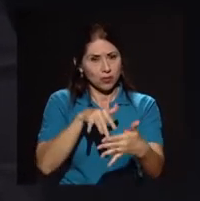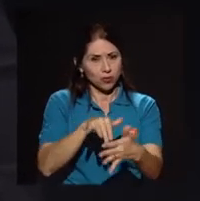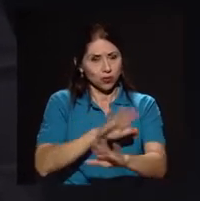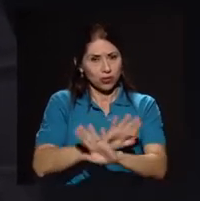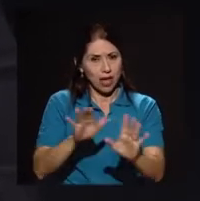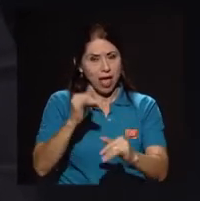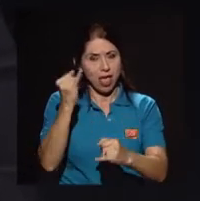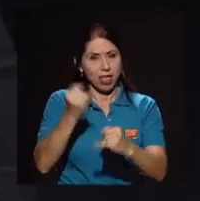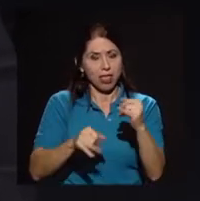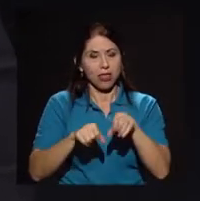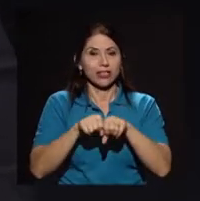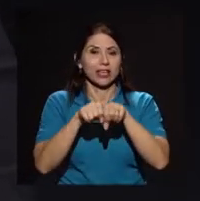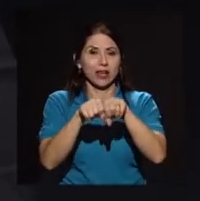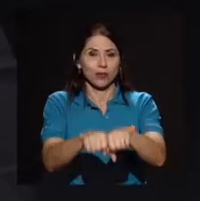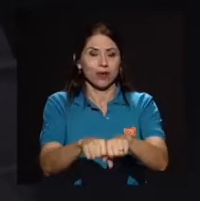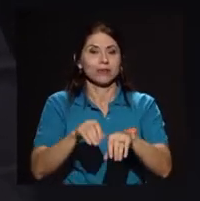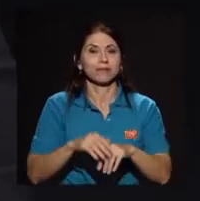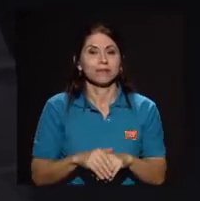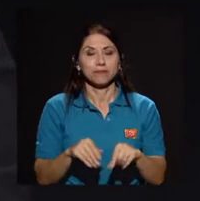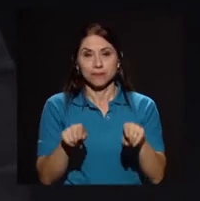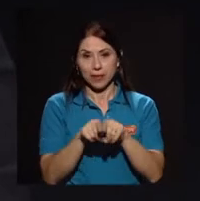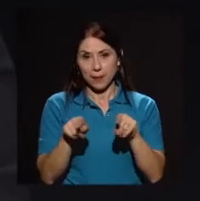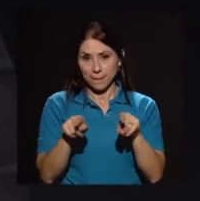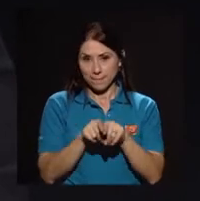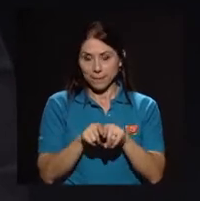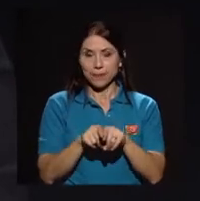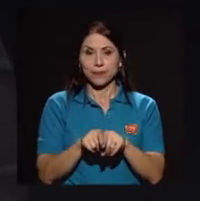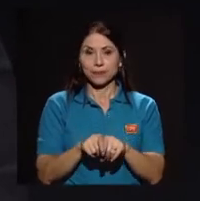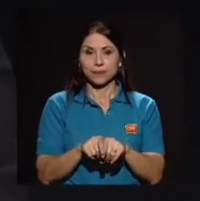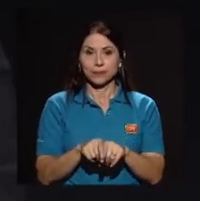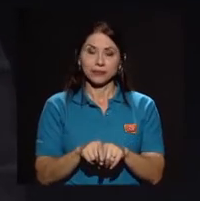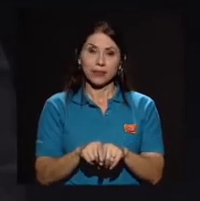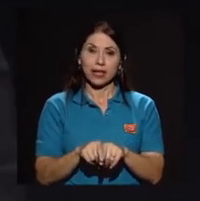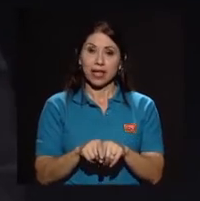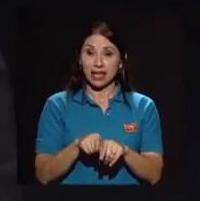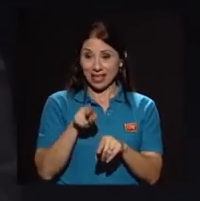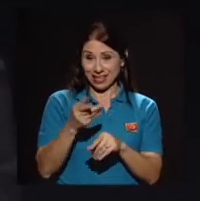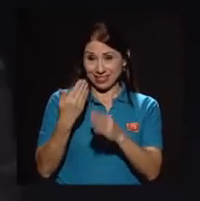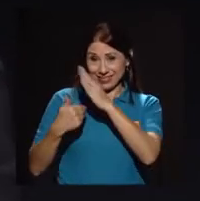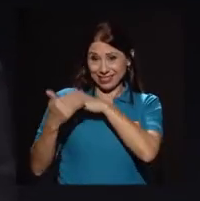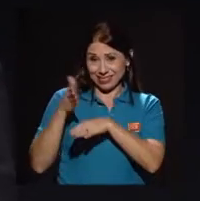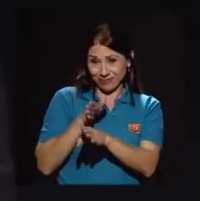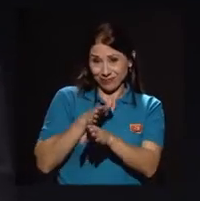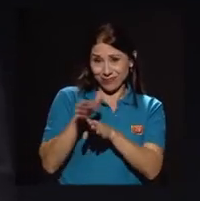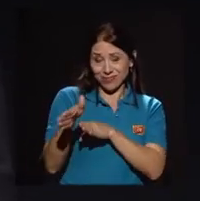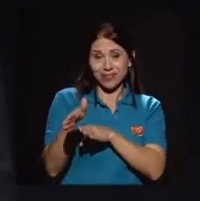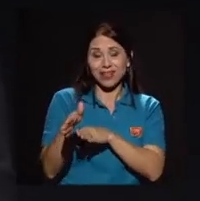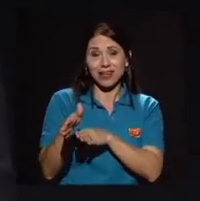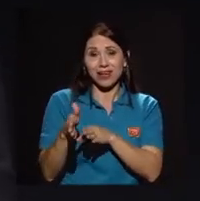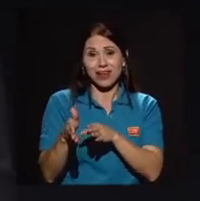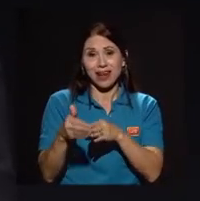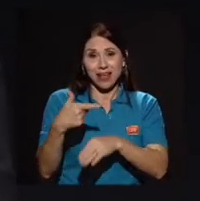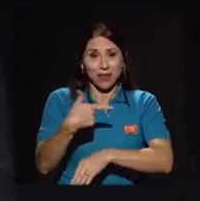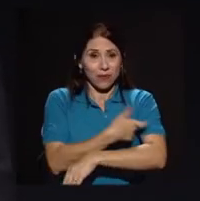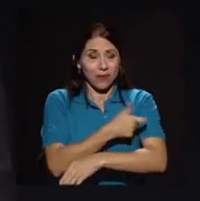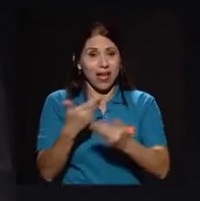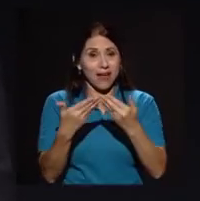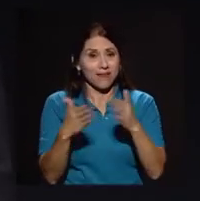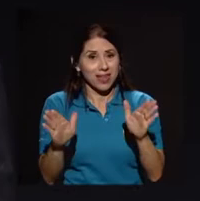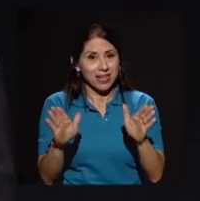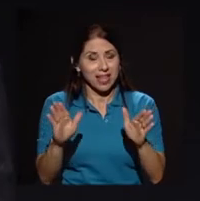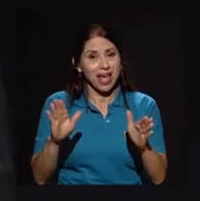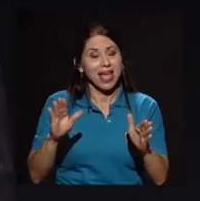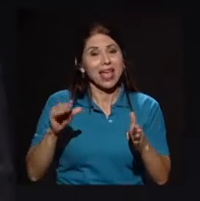También la carrera estuvo abierta en recinto de Golfito hace algunos años. Sacamos 29